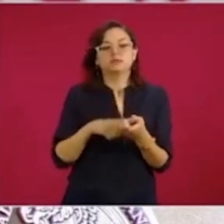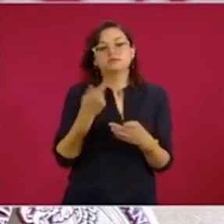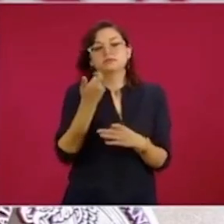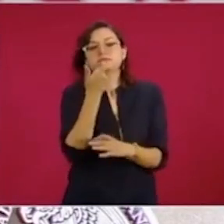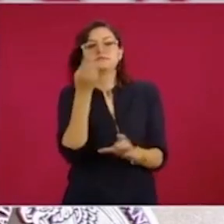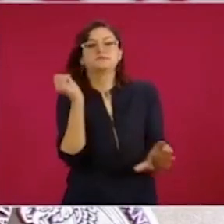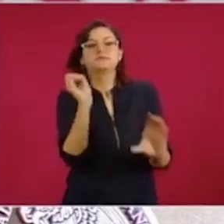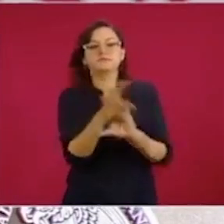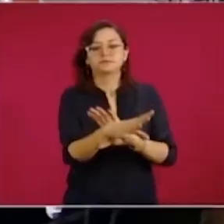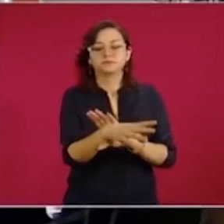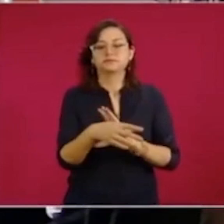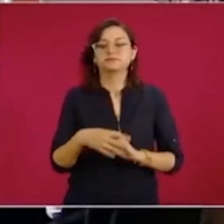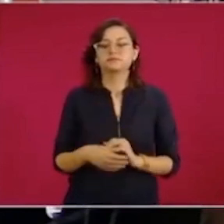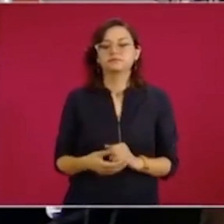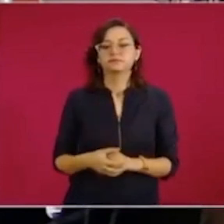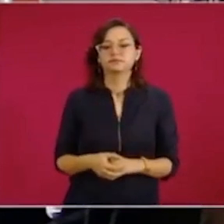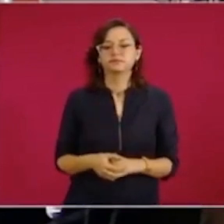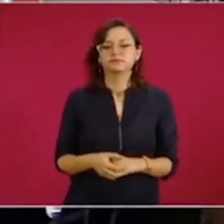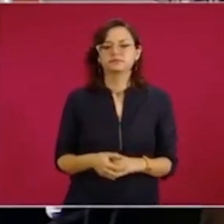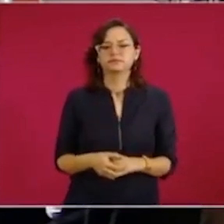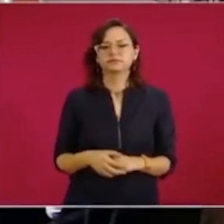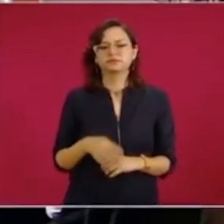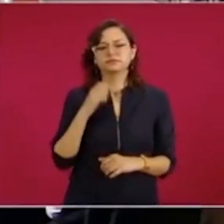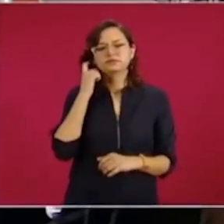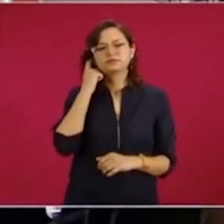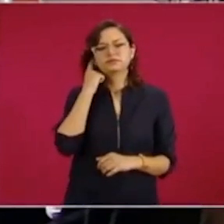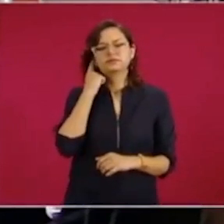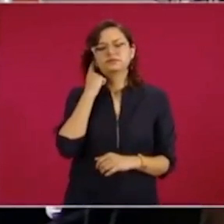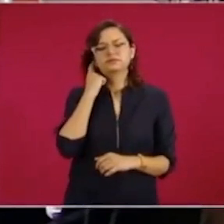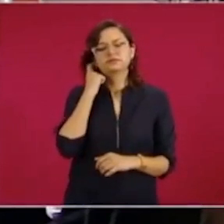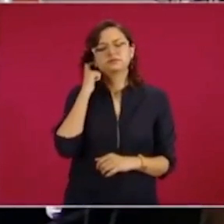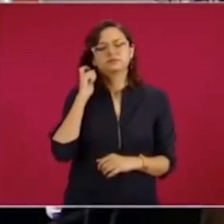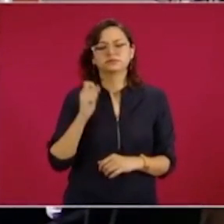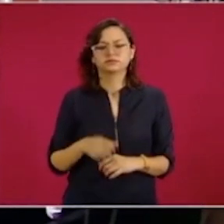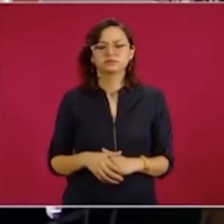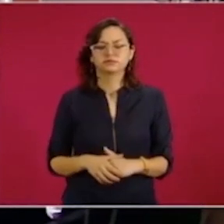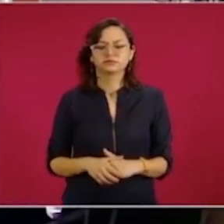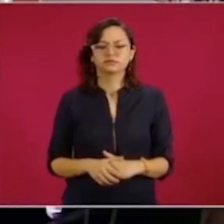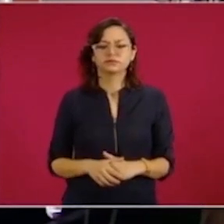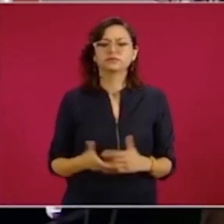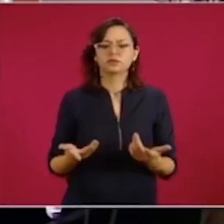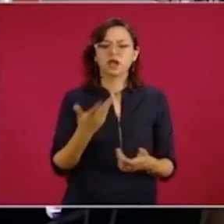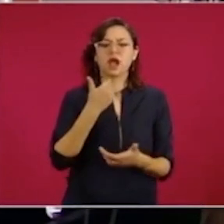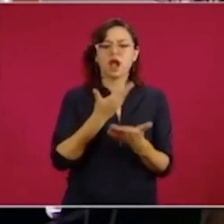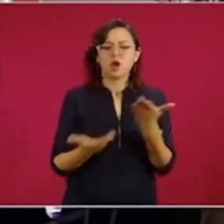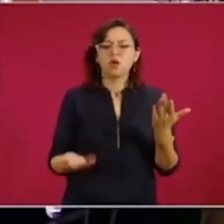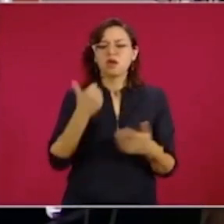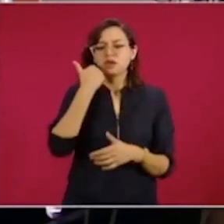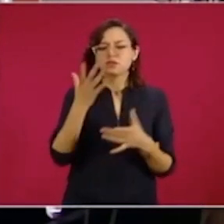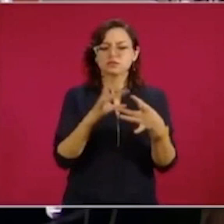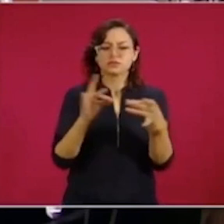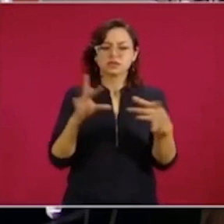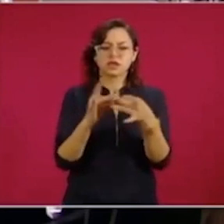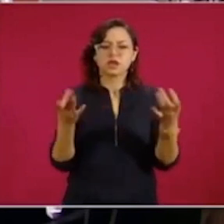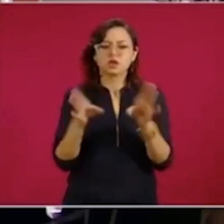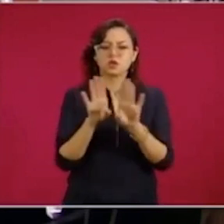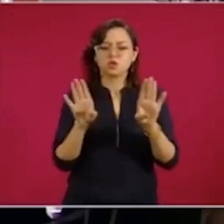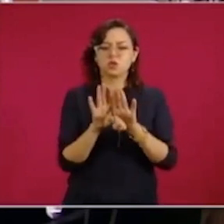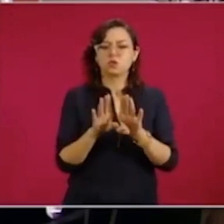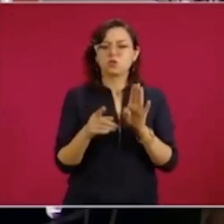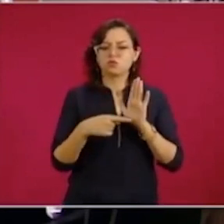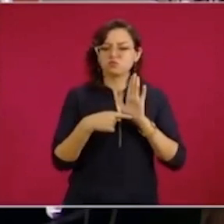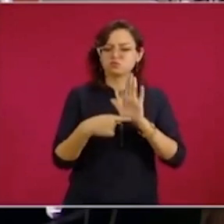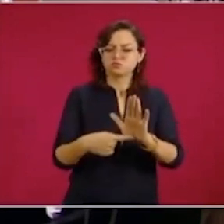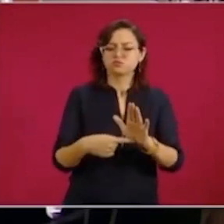les deposite. Quisiera, si me lo permiten, hacer un poco un recorrido de cómo funciona este procedimiento. Pueden pasar a la